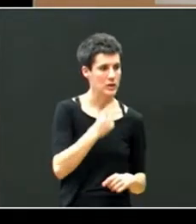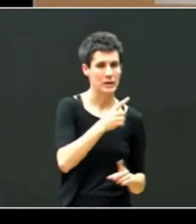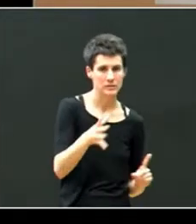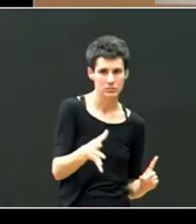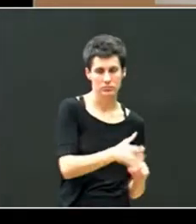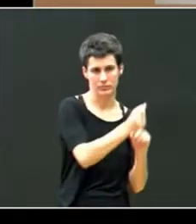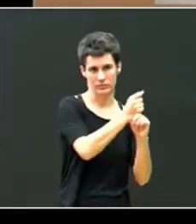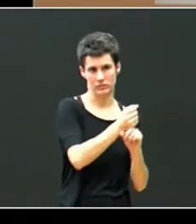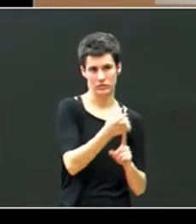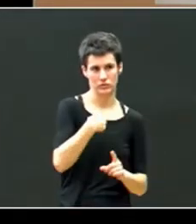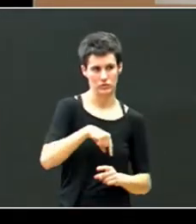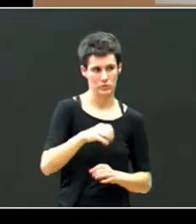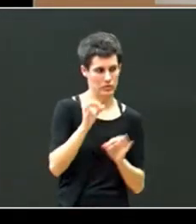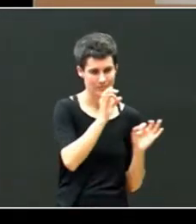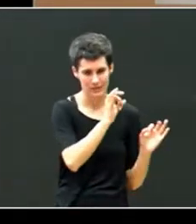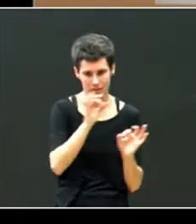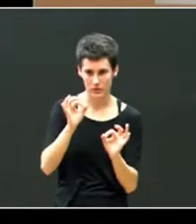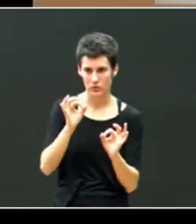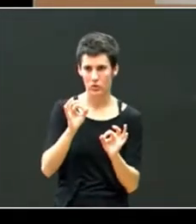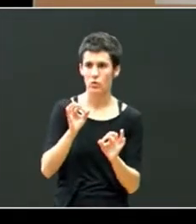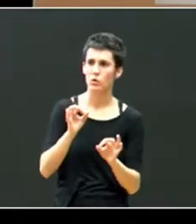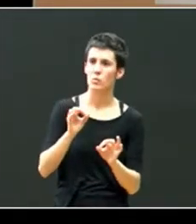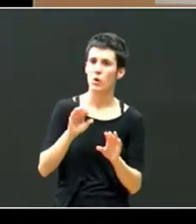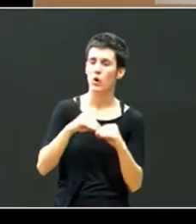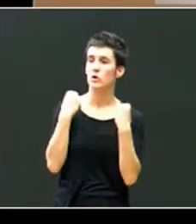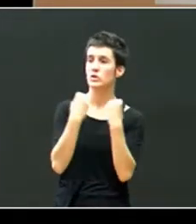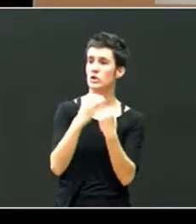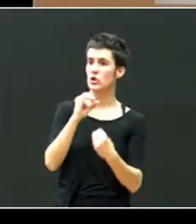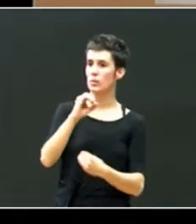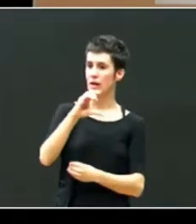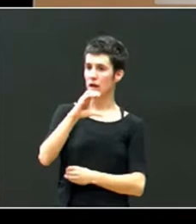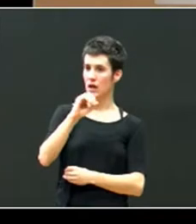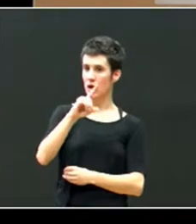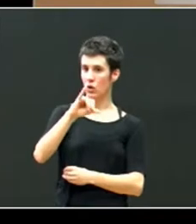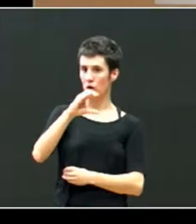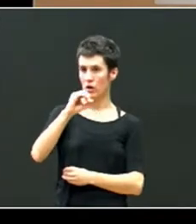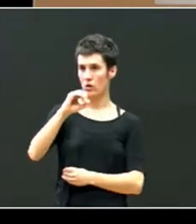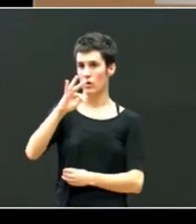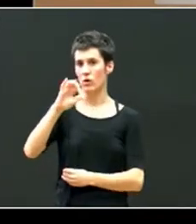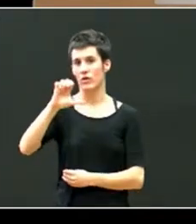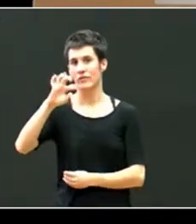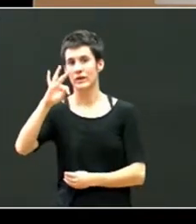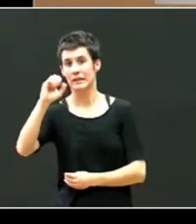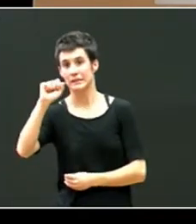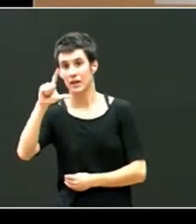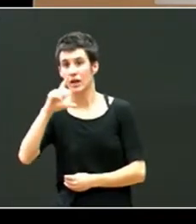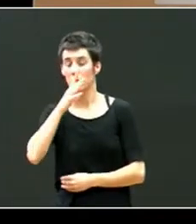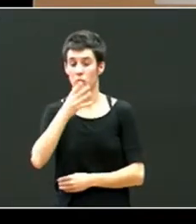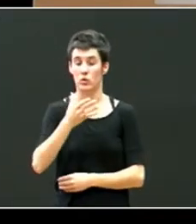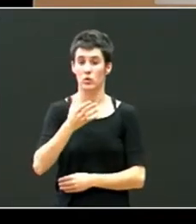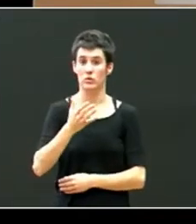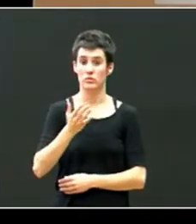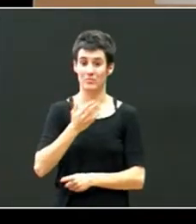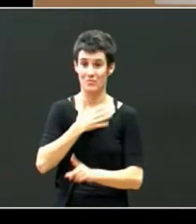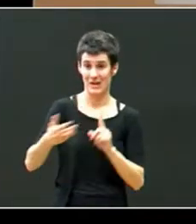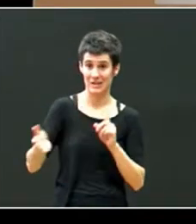que estar muy atentos ahora al síndrome alcohólico fetal aún todavía no hay datos pero ya el maltrato empieza desde el intraútero